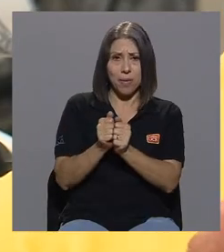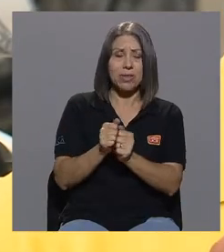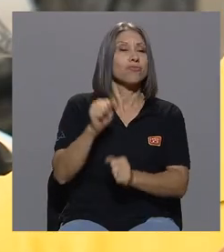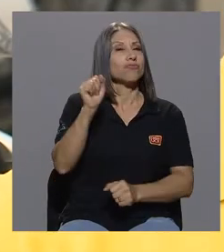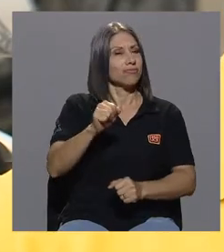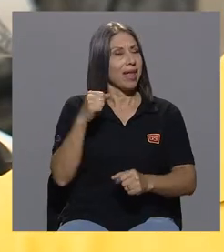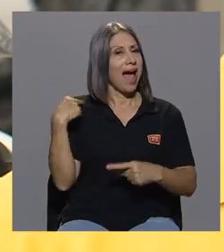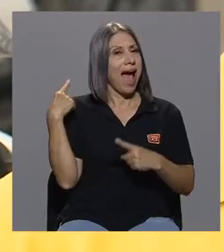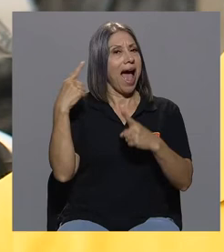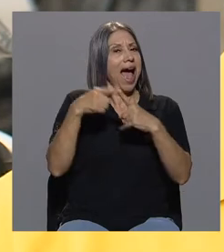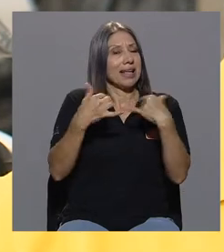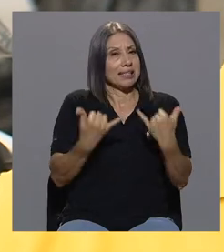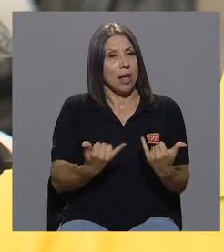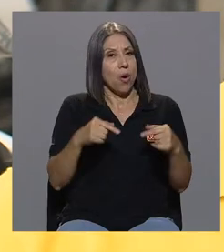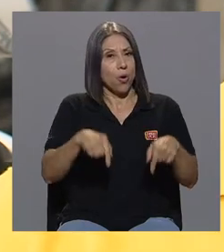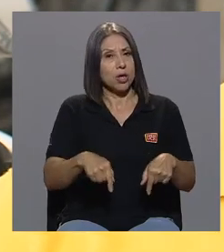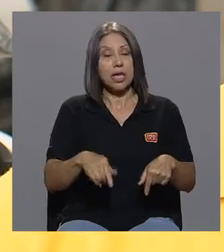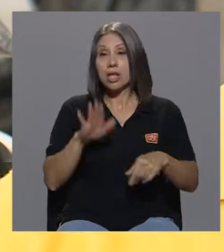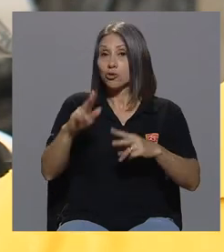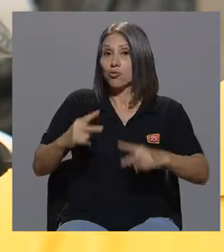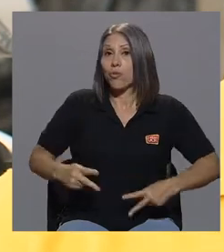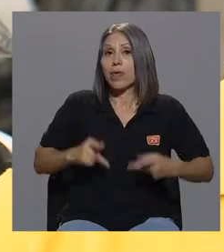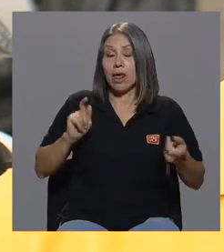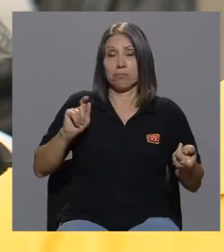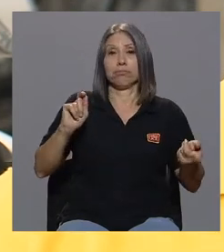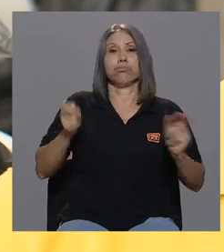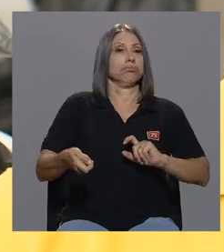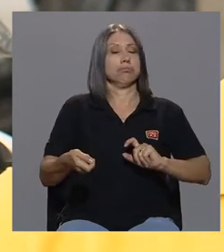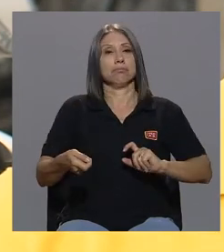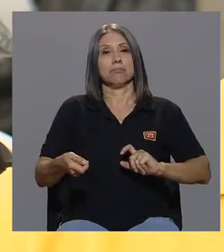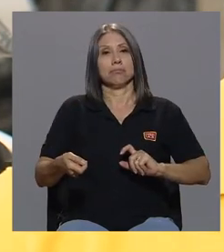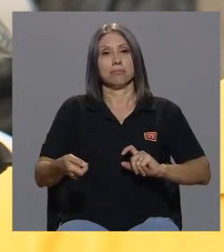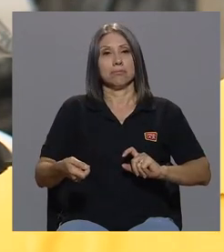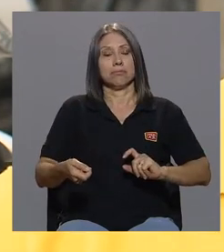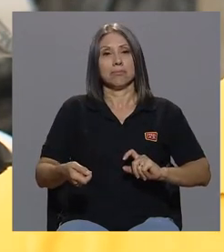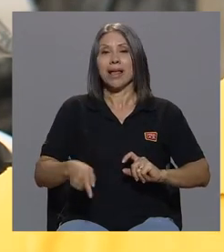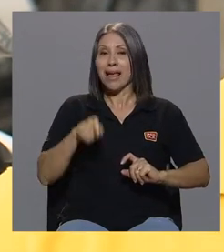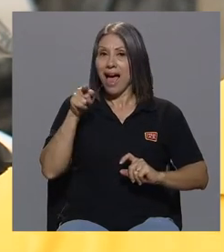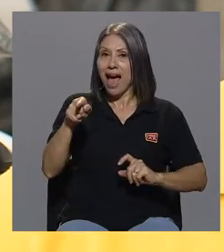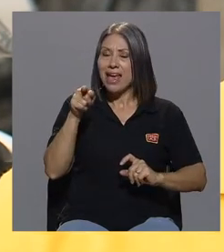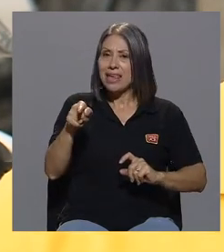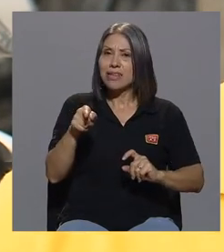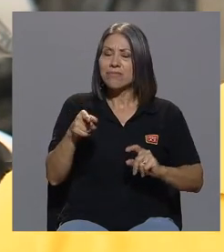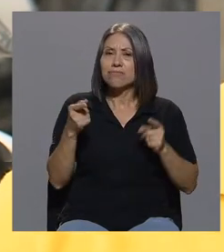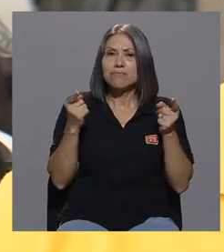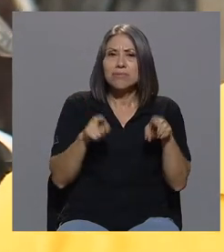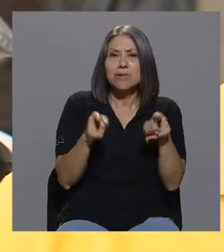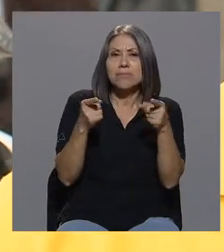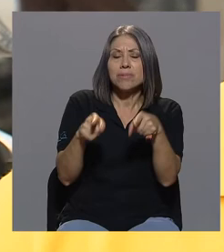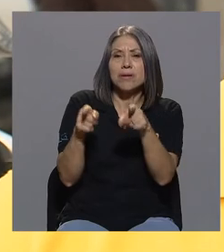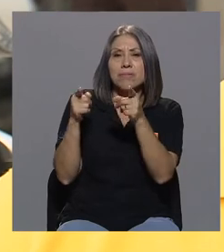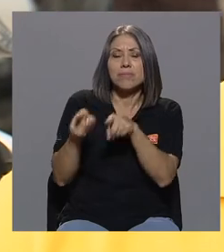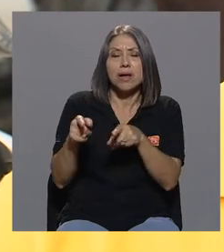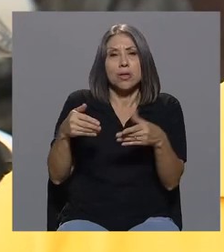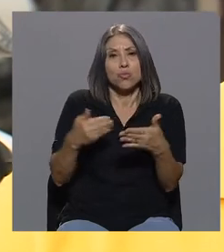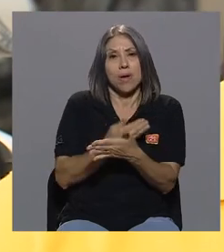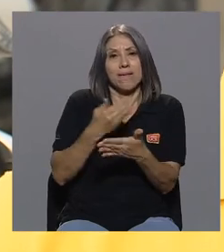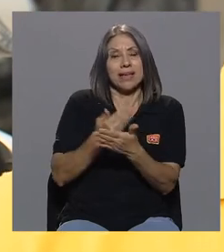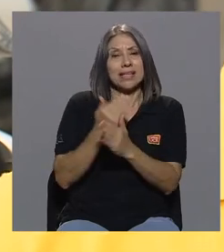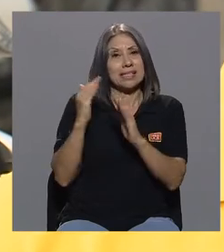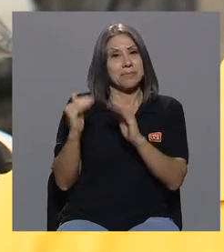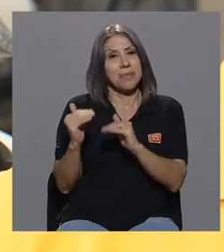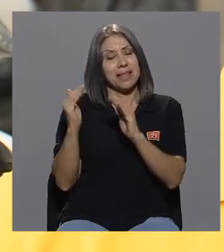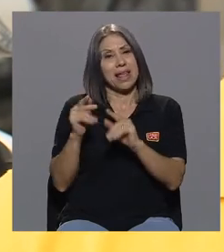y su vida da un giro total y en ese giro se manifiestan una serie de nuevas expectativas viajes